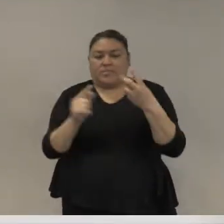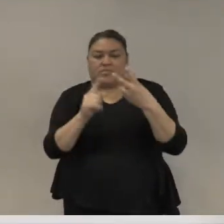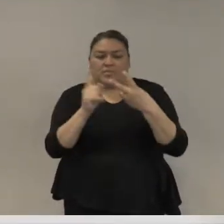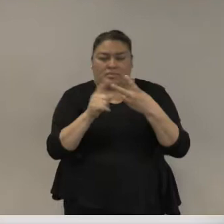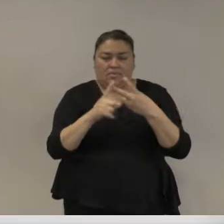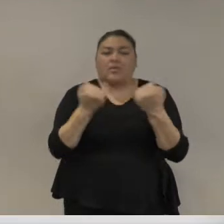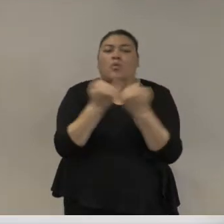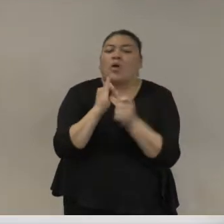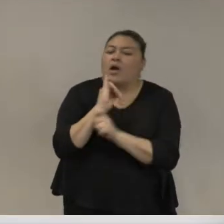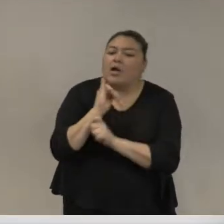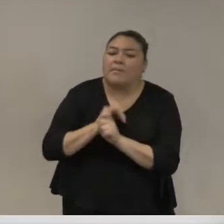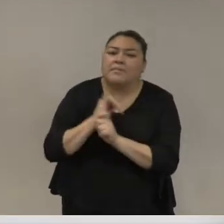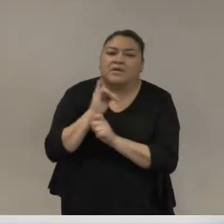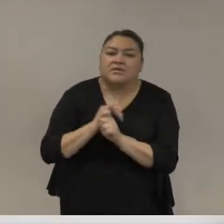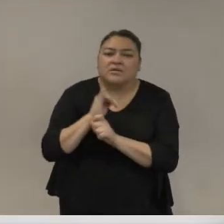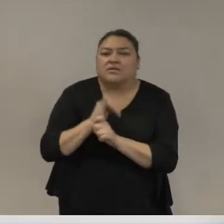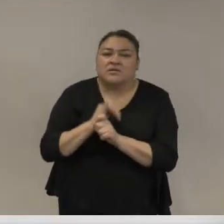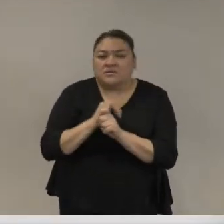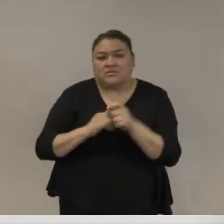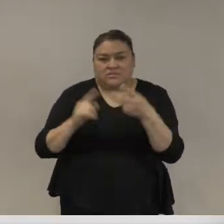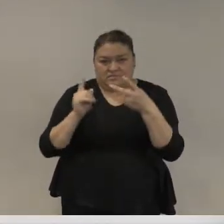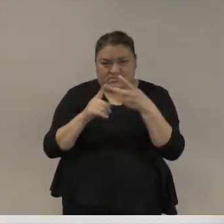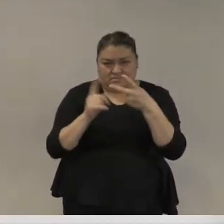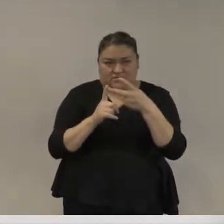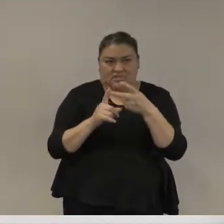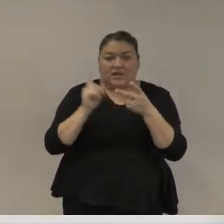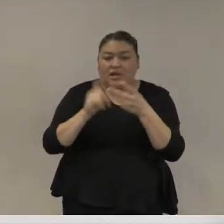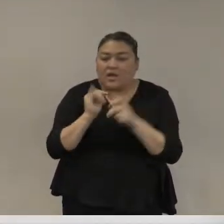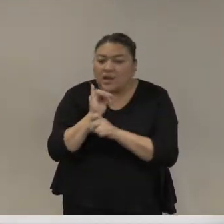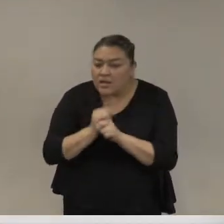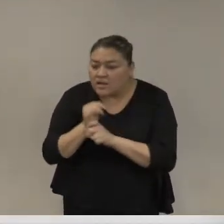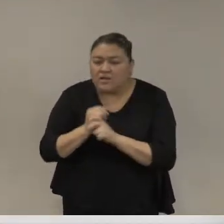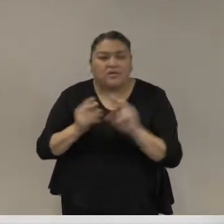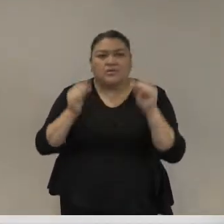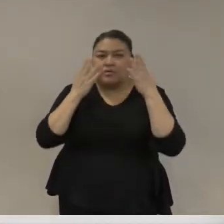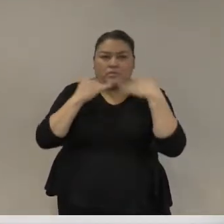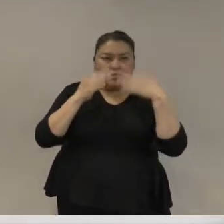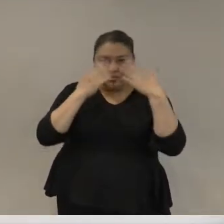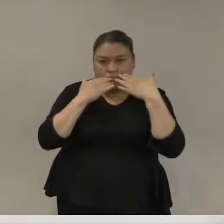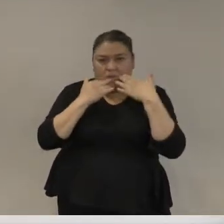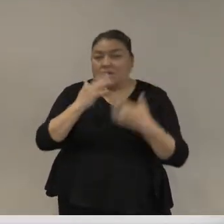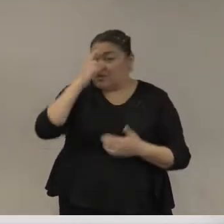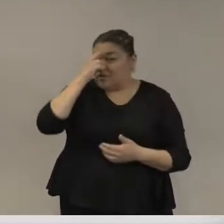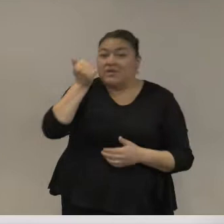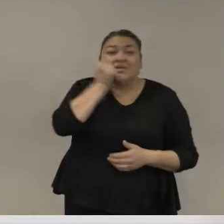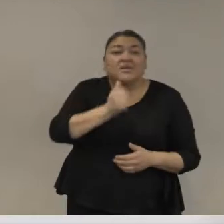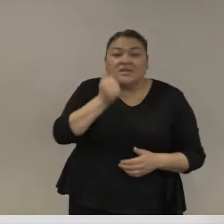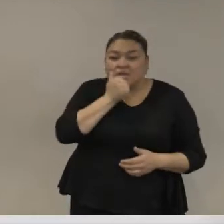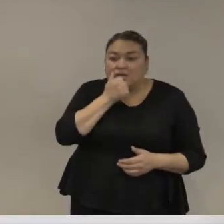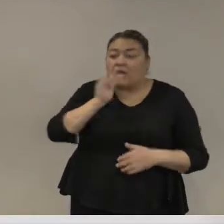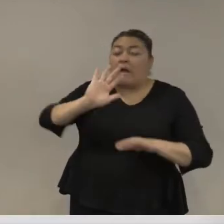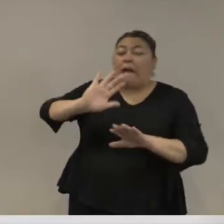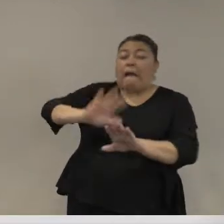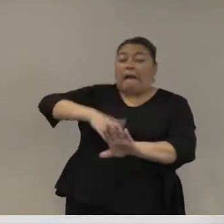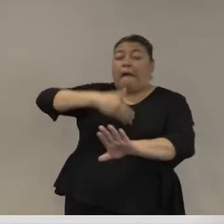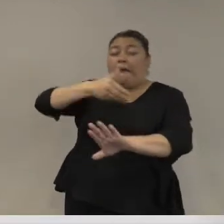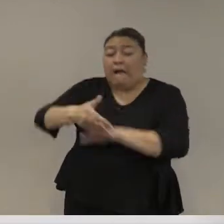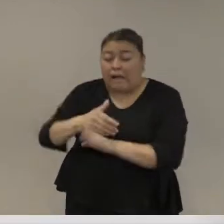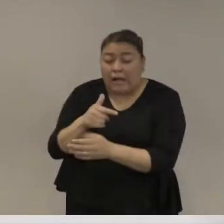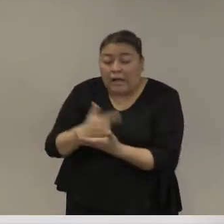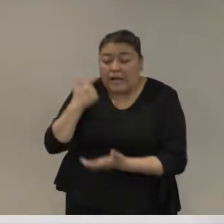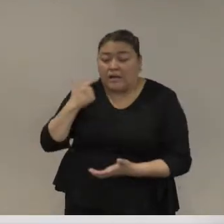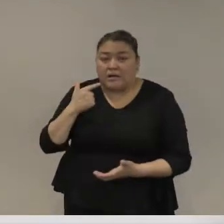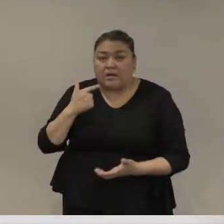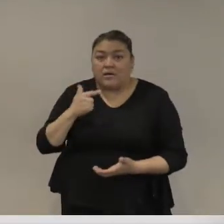veces se deja en el abandono la vasta mayoría de los delitos graves no se cometen en